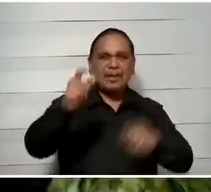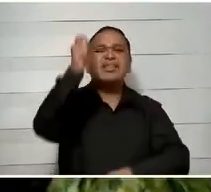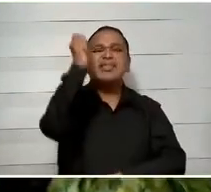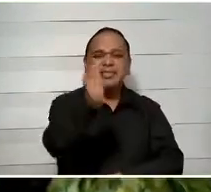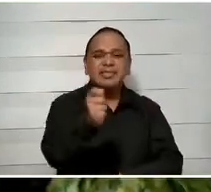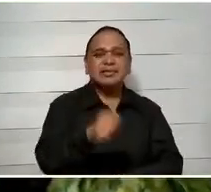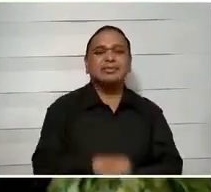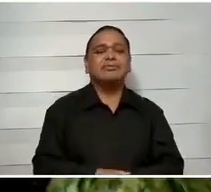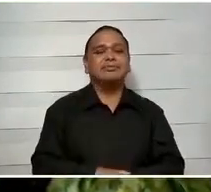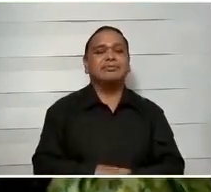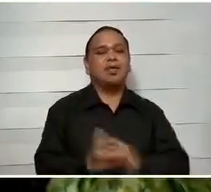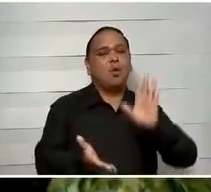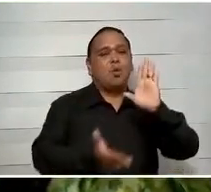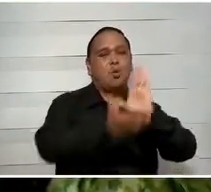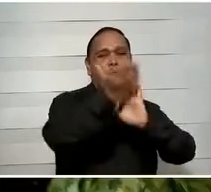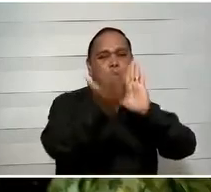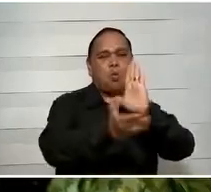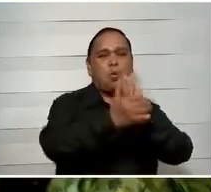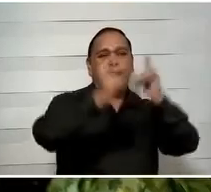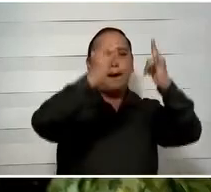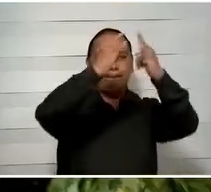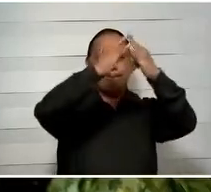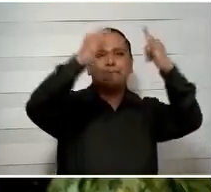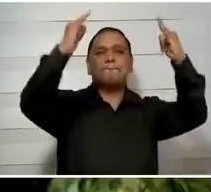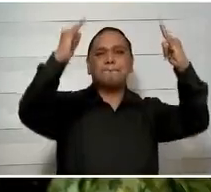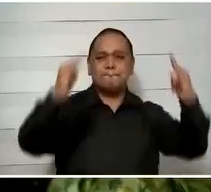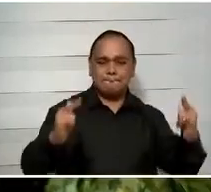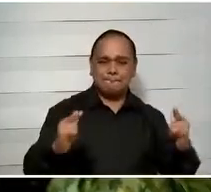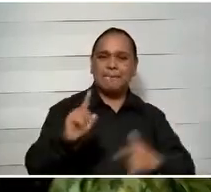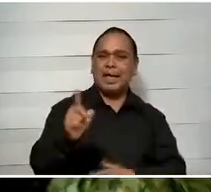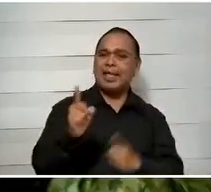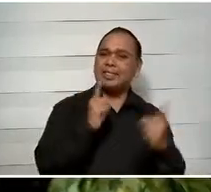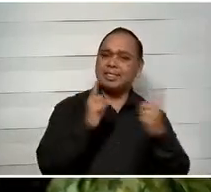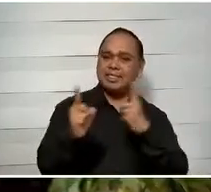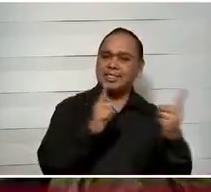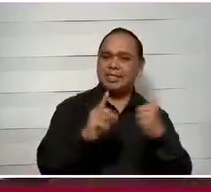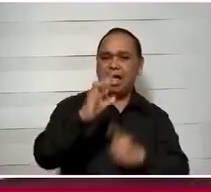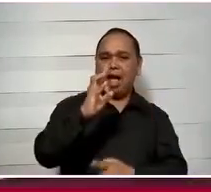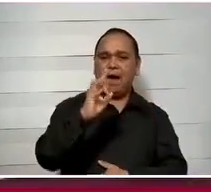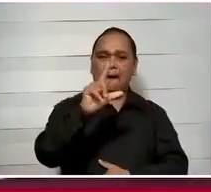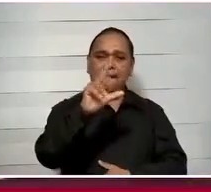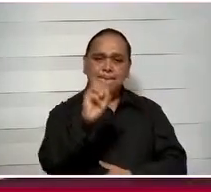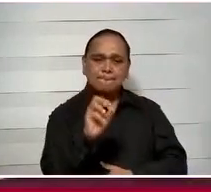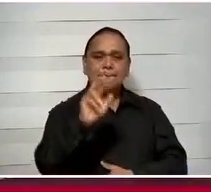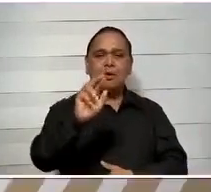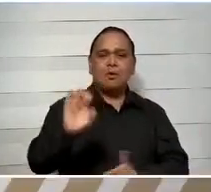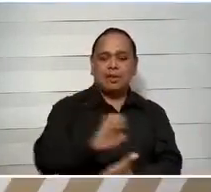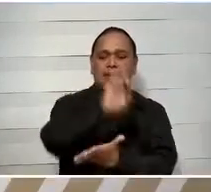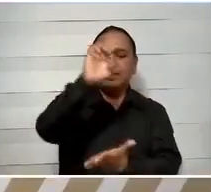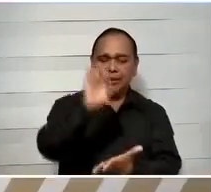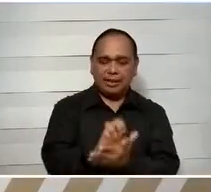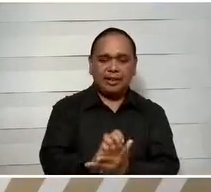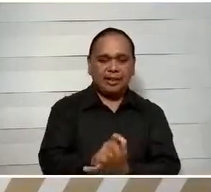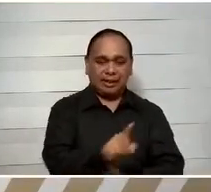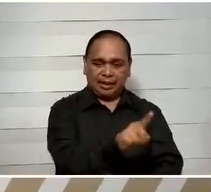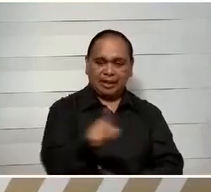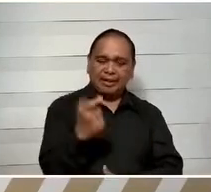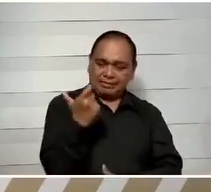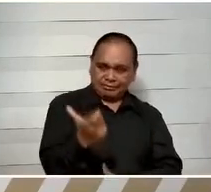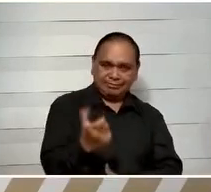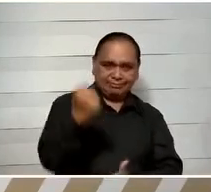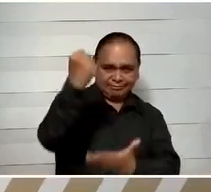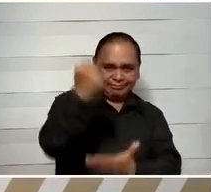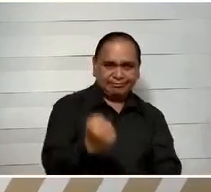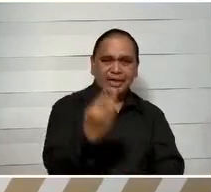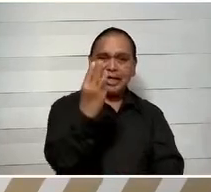precisamente es la construcción de techumbra y mantenimiento de cancha en la localidad Flor de Chiapas, Escárcega, con una inversión superior